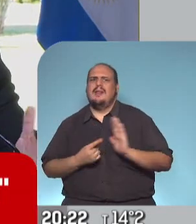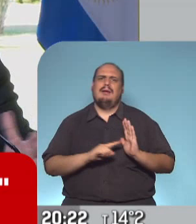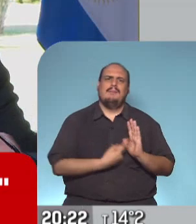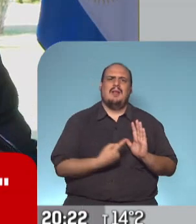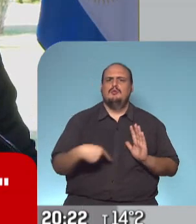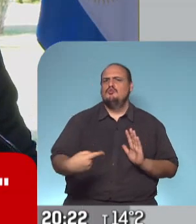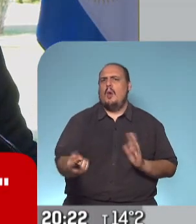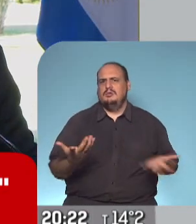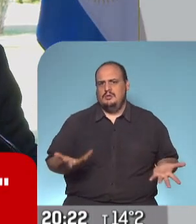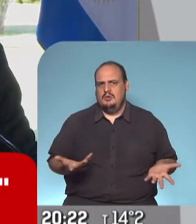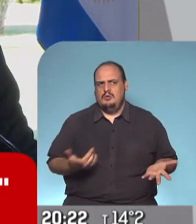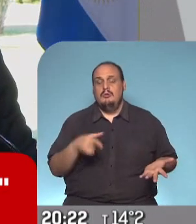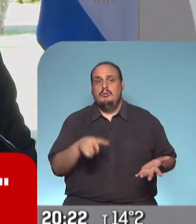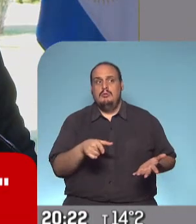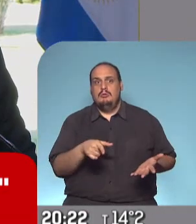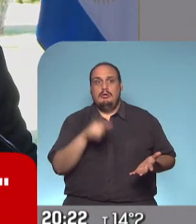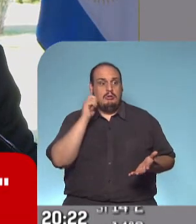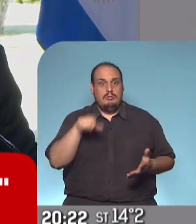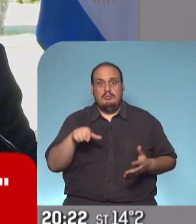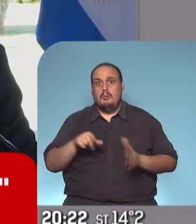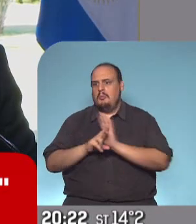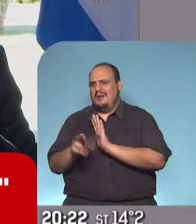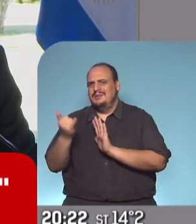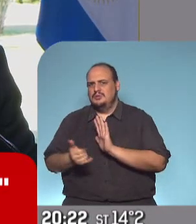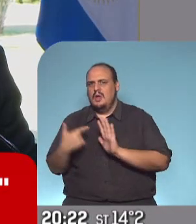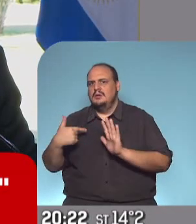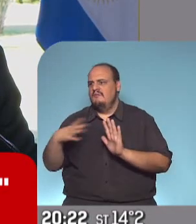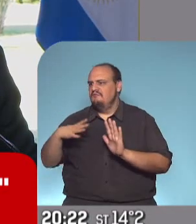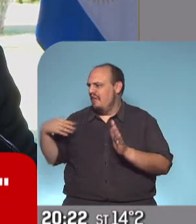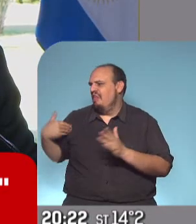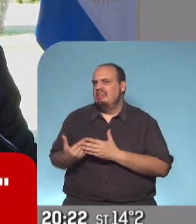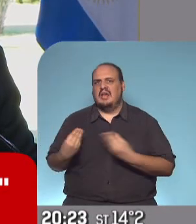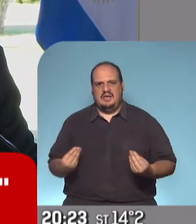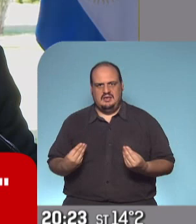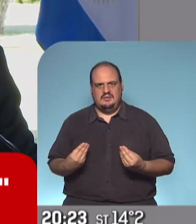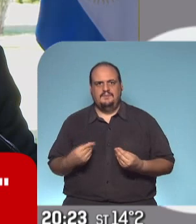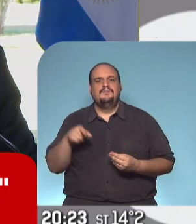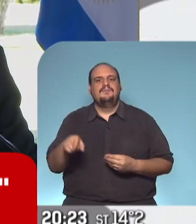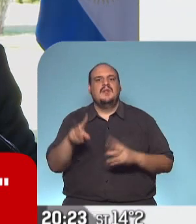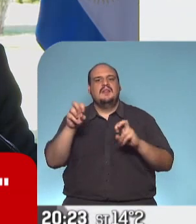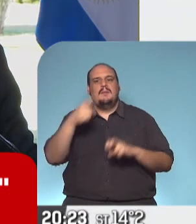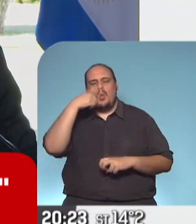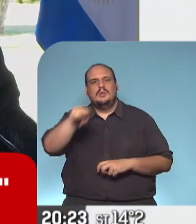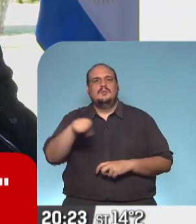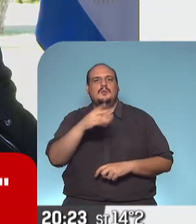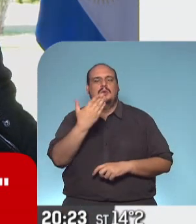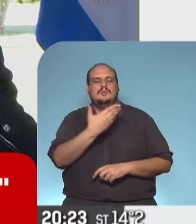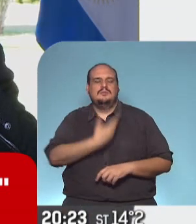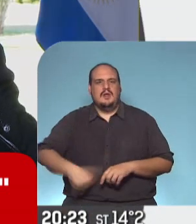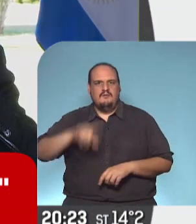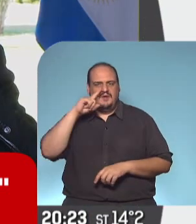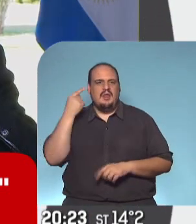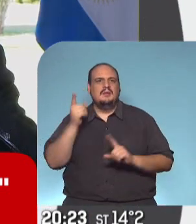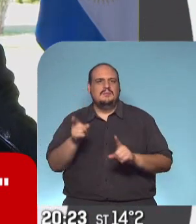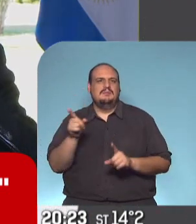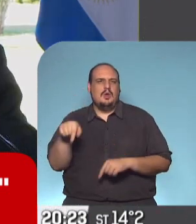que suceder para que ese paso se pueda llegar a dar en ambos distritos vamos a cerrar con lo último Alberto Fernández como para hacer un corolario de